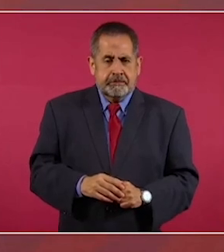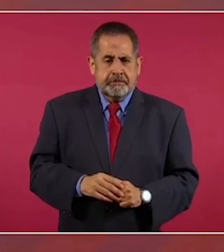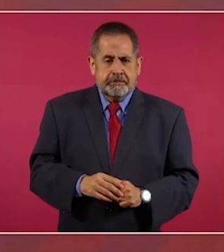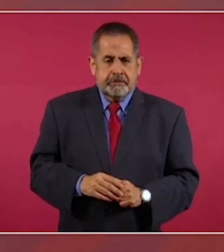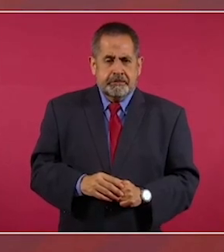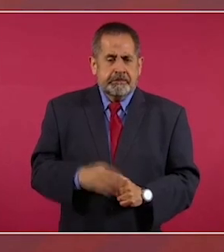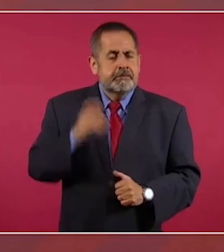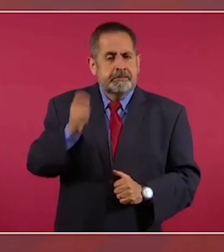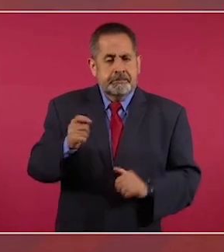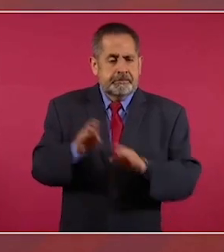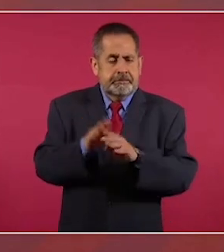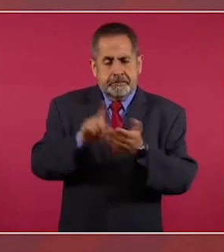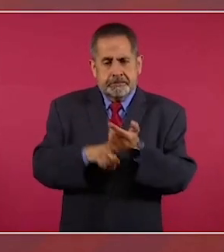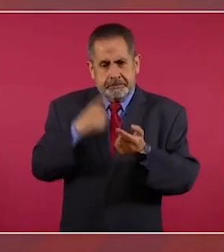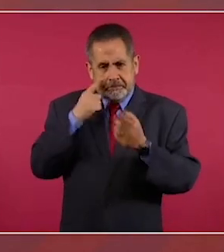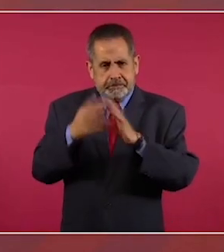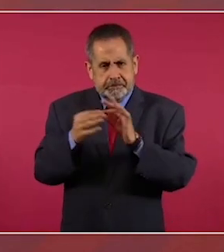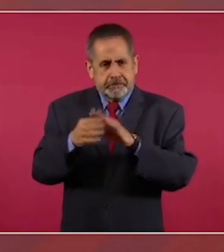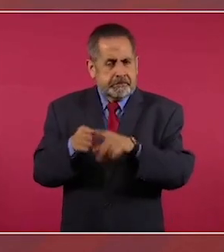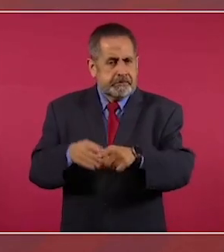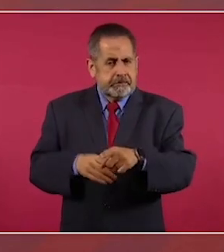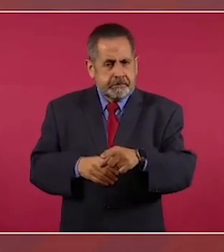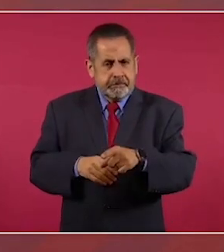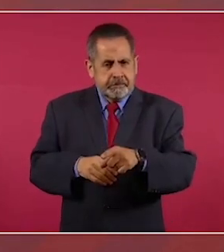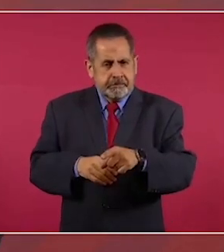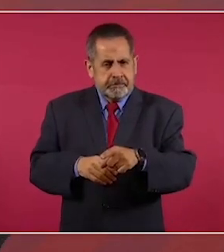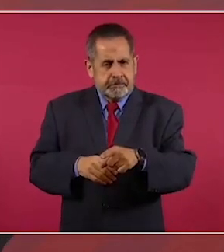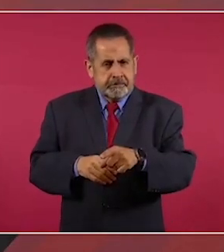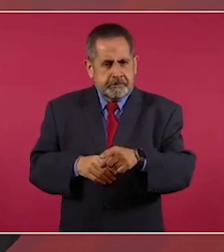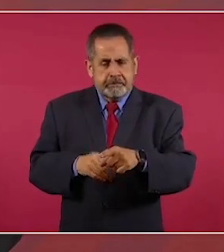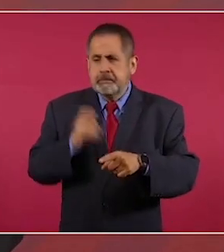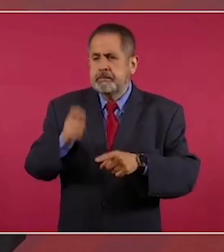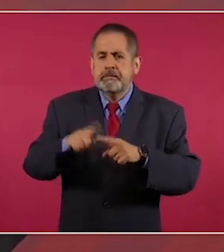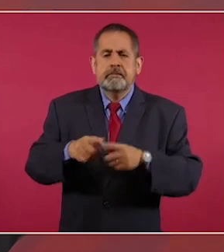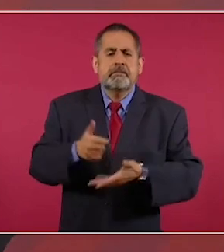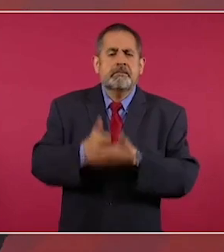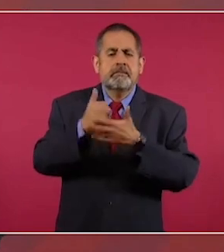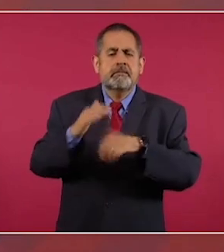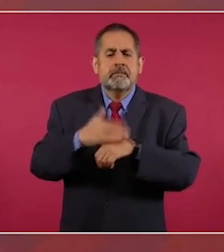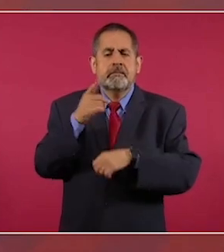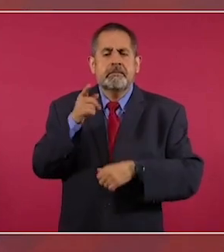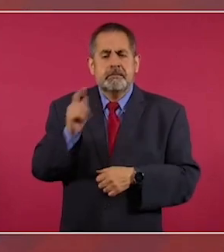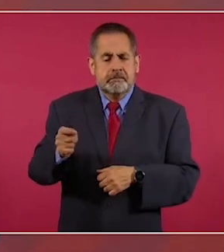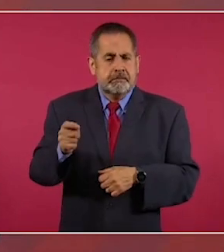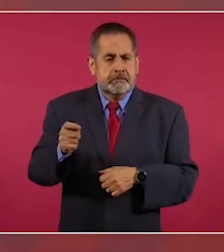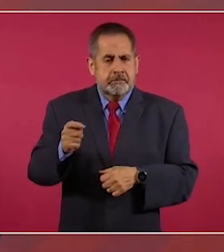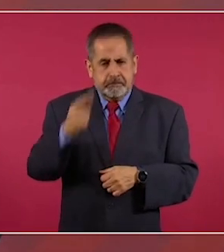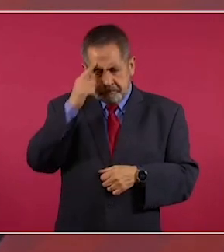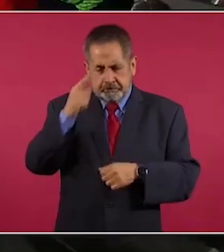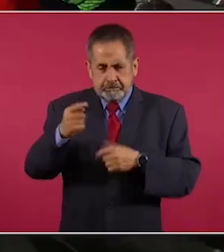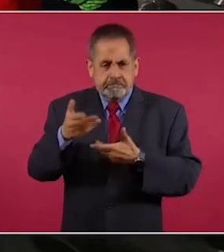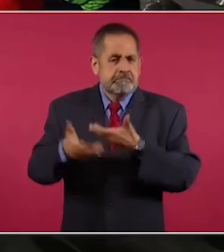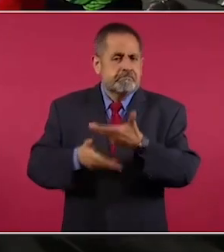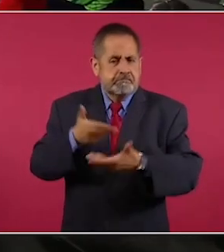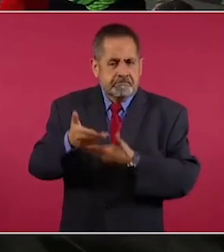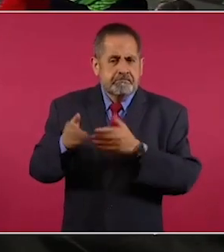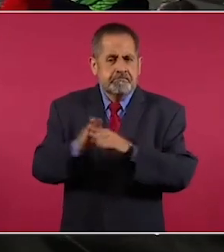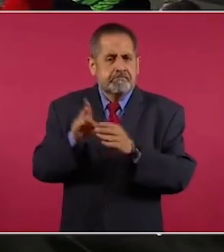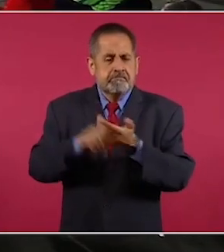Entonces, eso ayuda porque se va a dar servicio